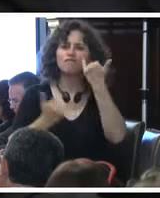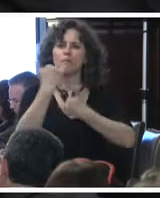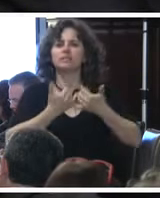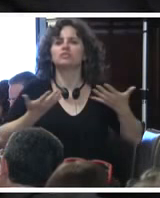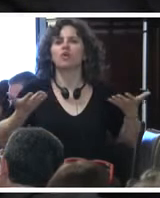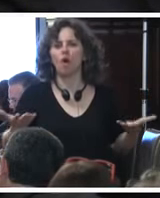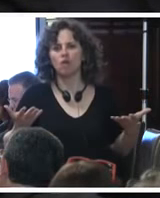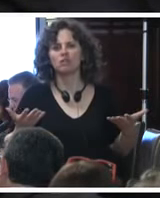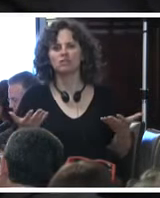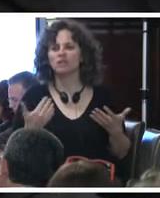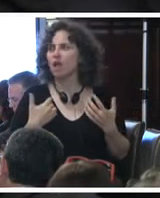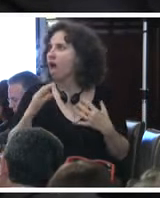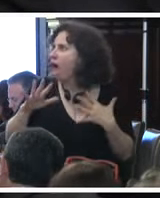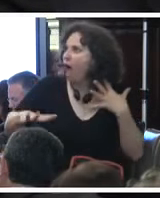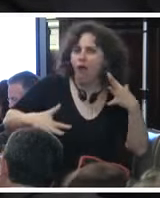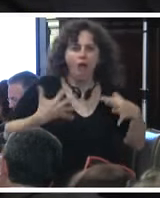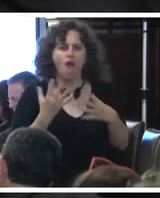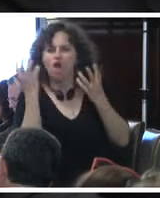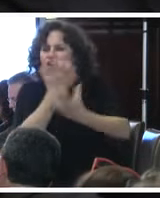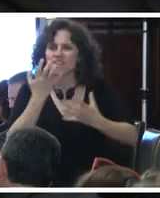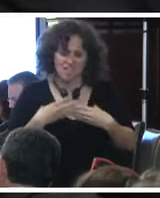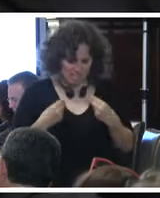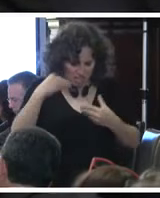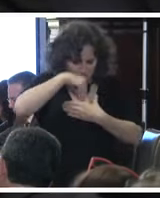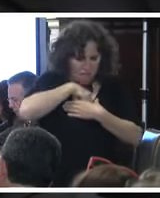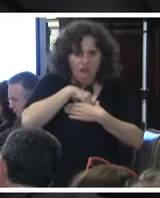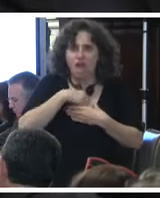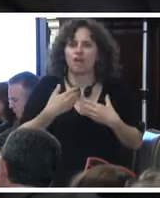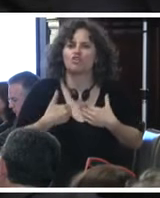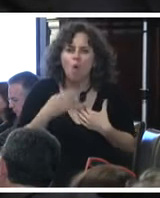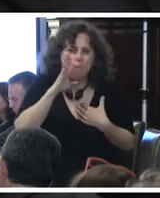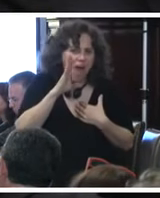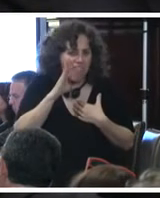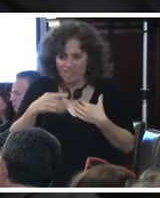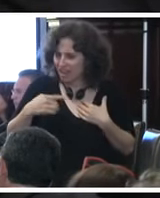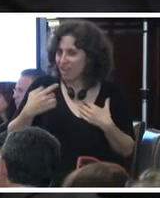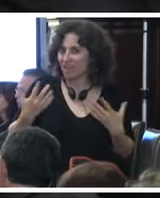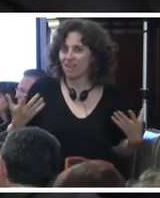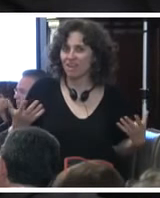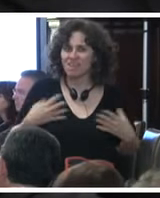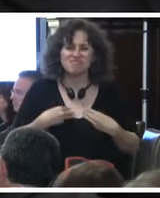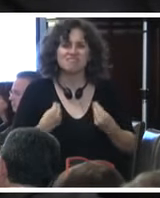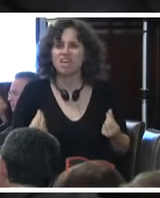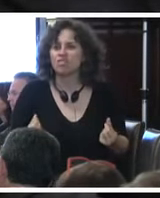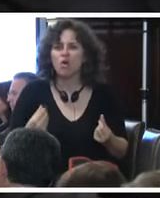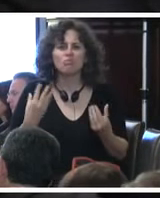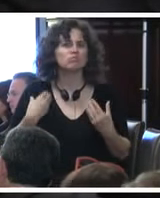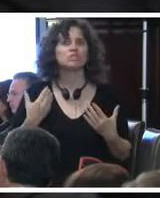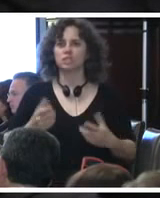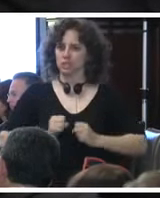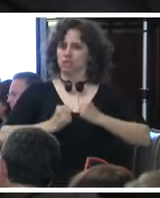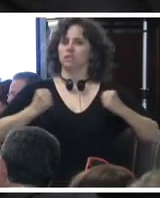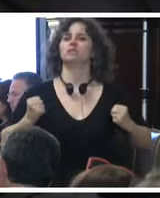Es una desesperación horrible que siente uno. Yo como madre siento con mucho coraje,